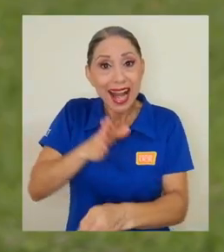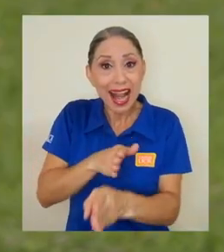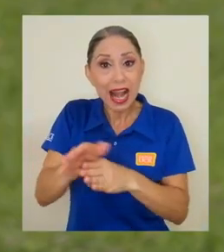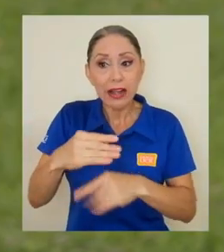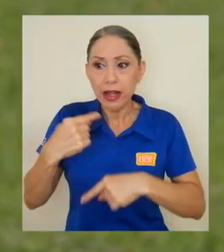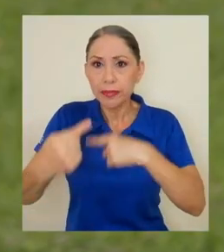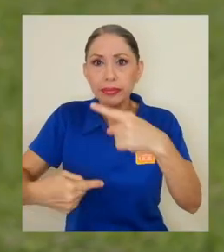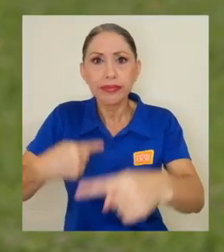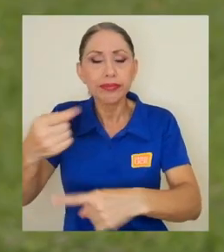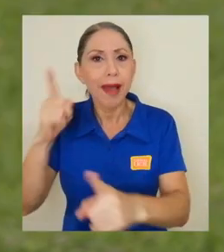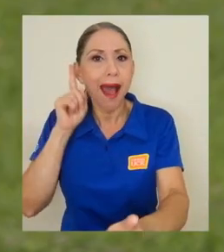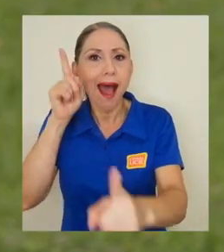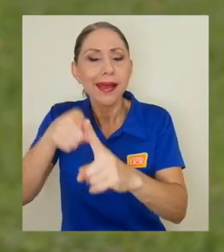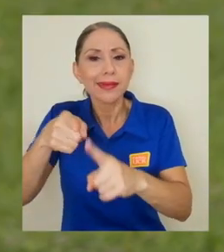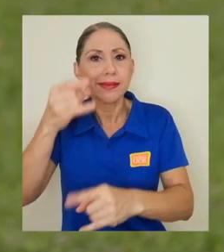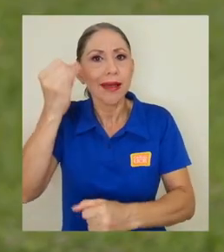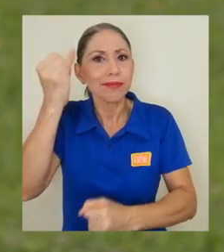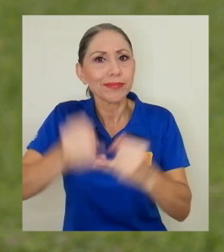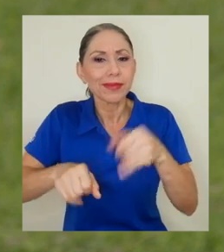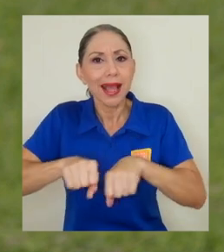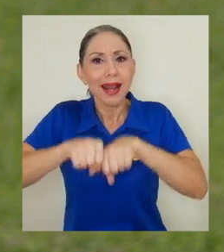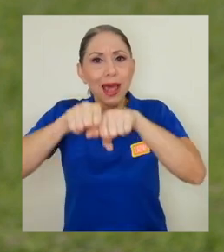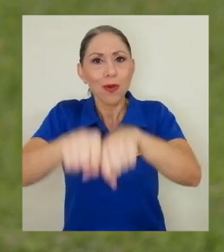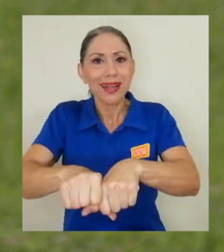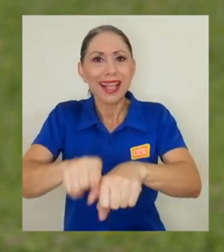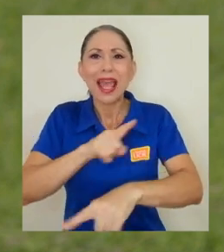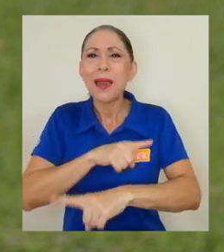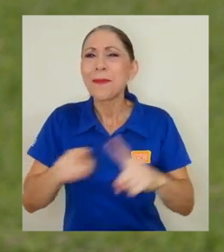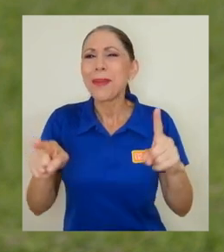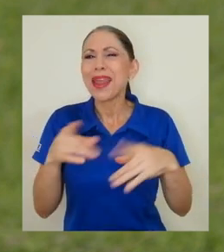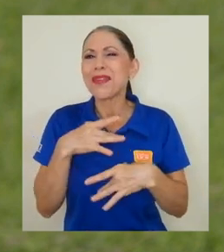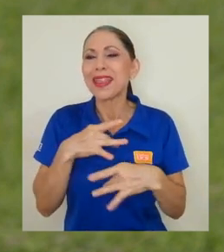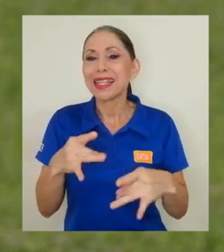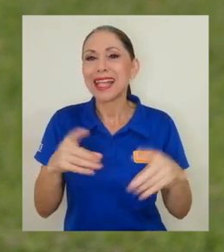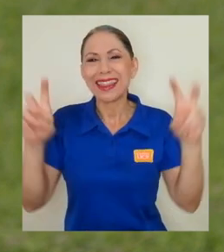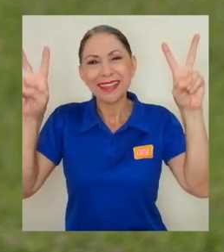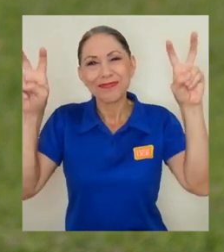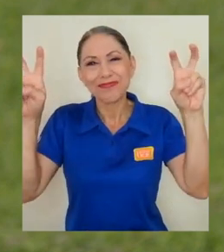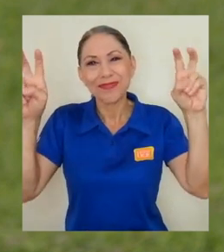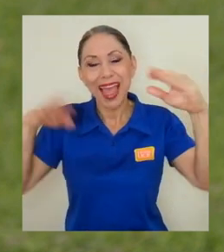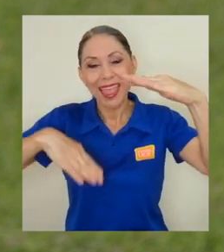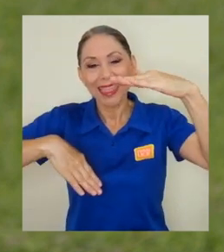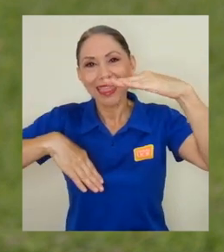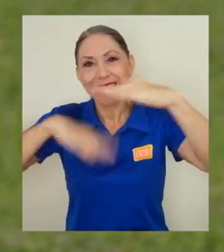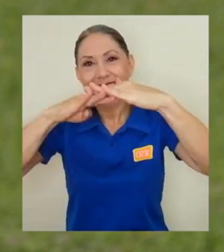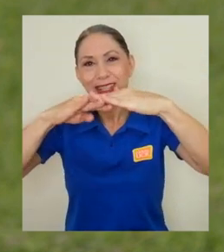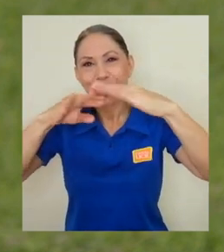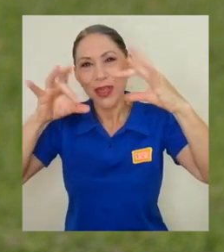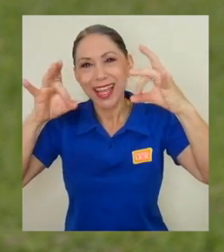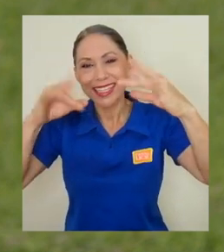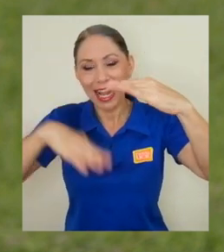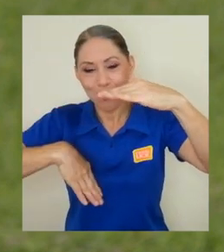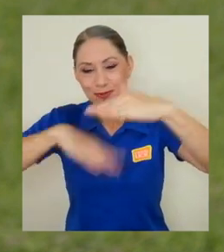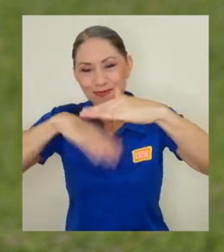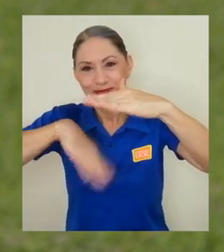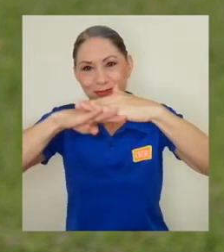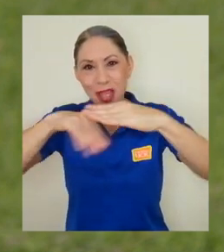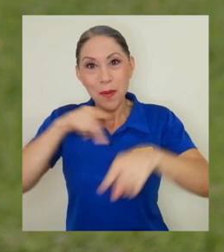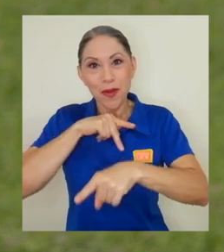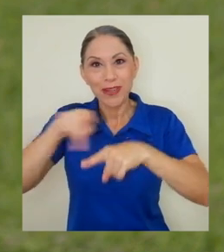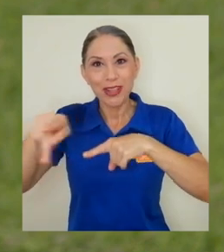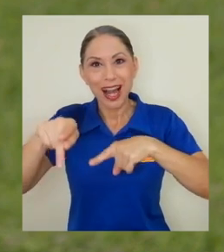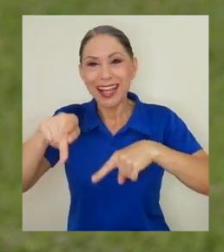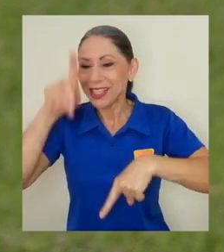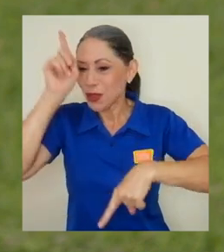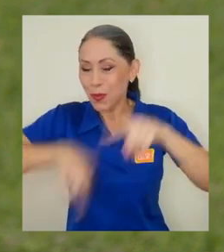interesante es que hay como un techo de cristal, ¿verdad? Que muchísimas veces las profesionales en geología enfrentamos, de no llegar